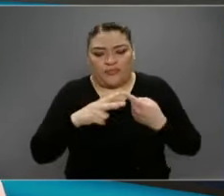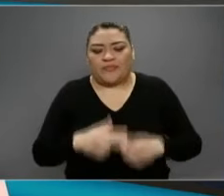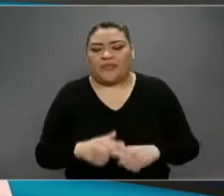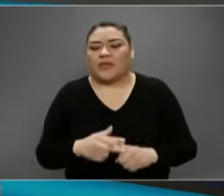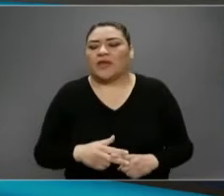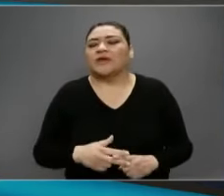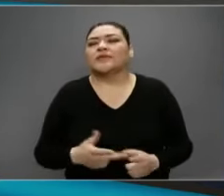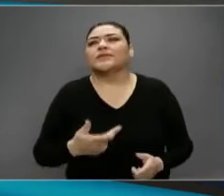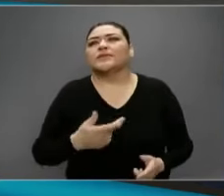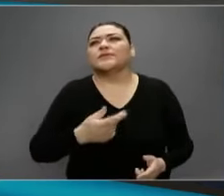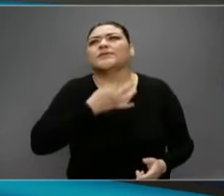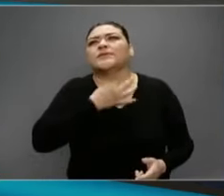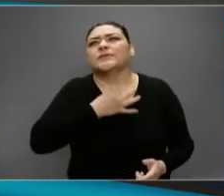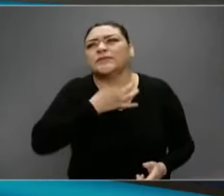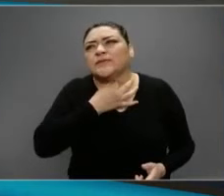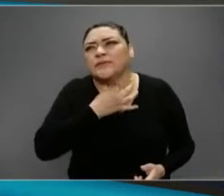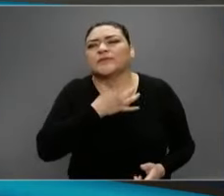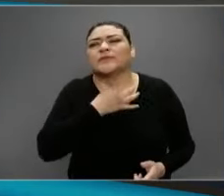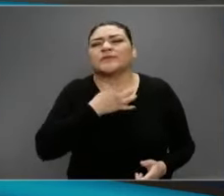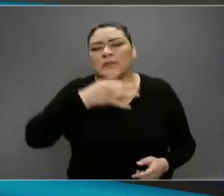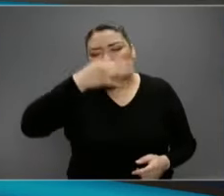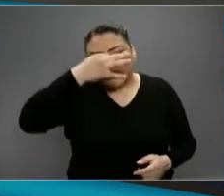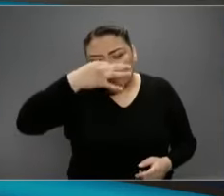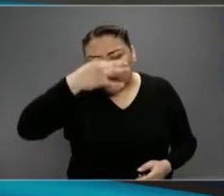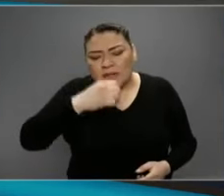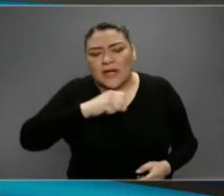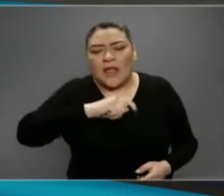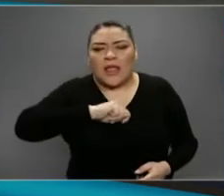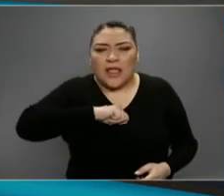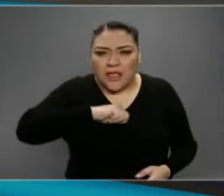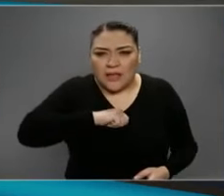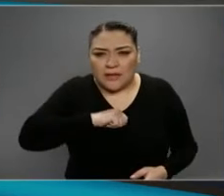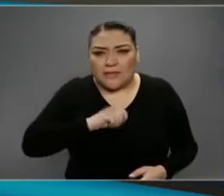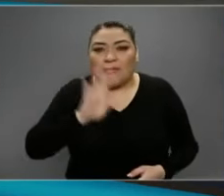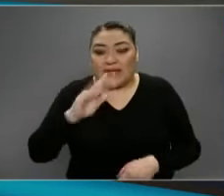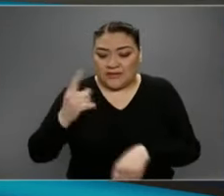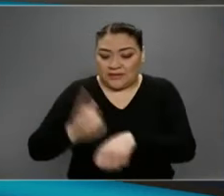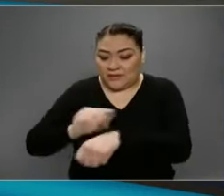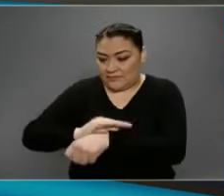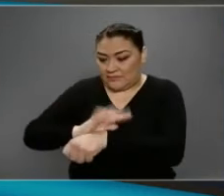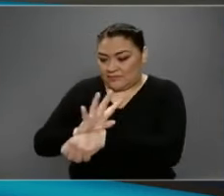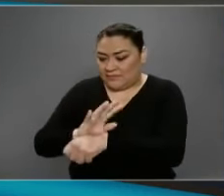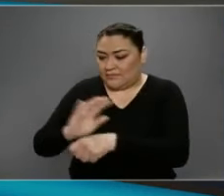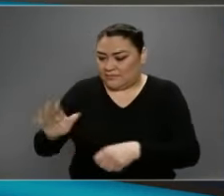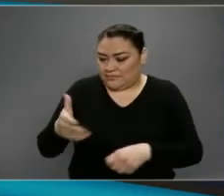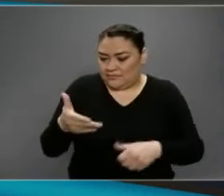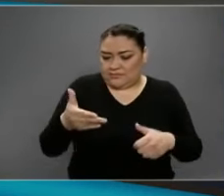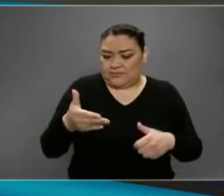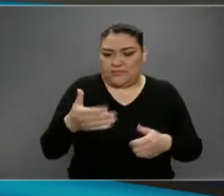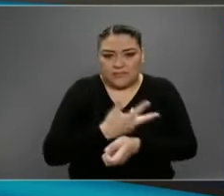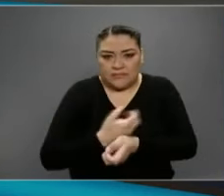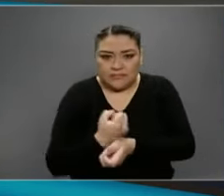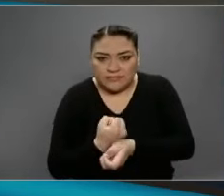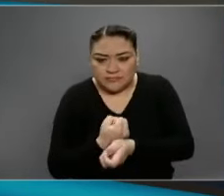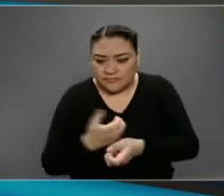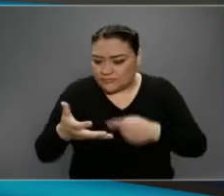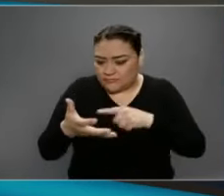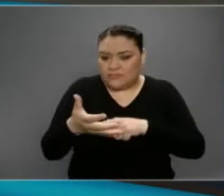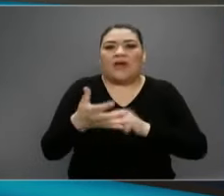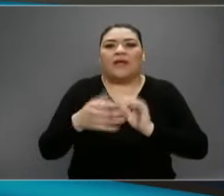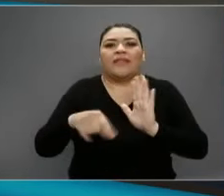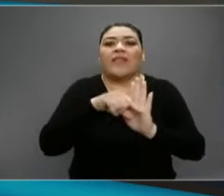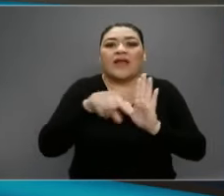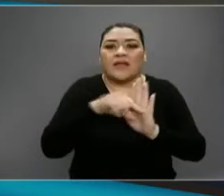que es compatible con coronavirus y resulta negativo, el tratamiento va a ser